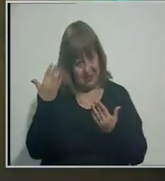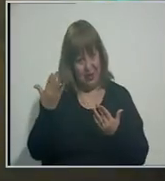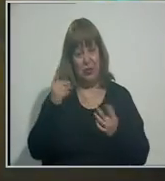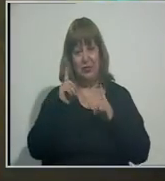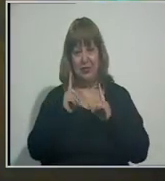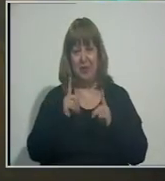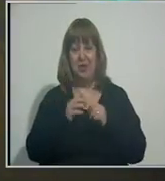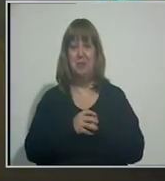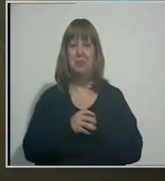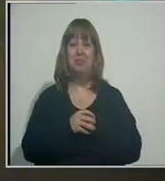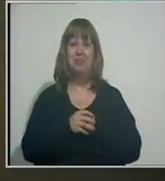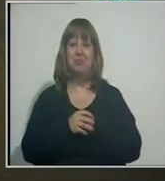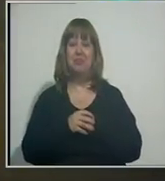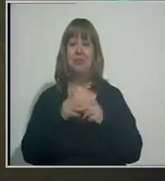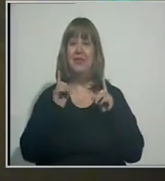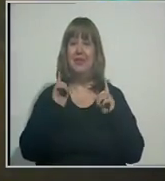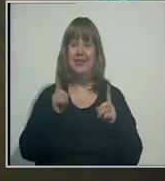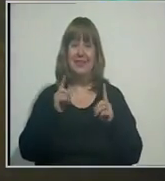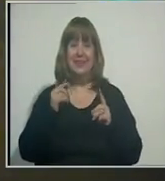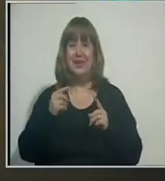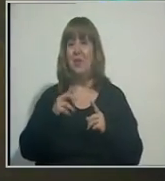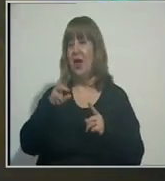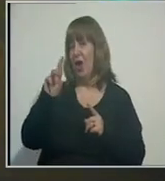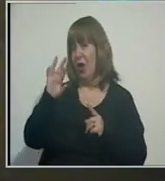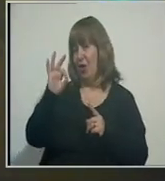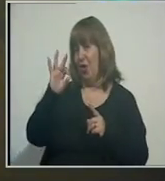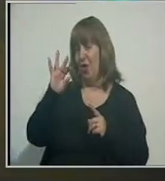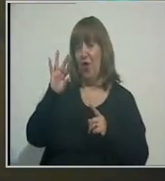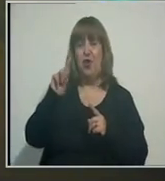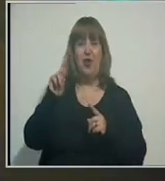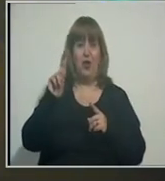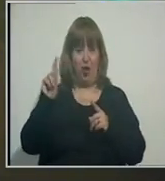le manda, le pido perdón, le manda saludos también a Rodolfo, que está con nosotros, se ha incorporado a la mañana.